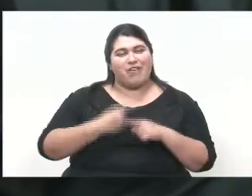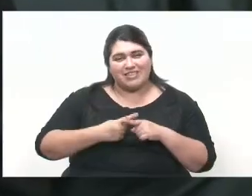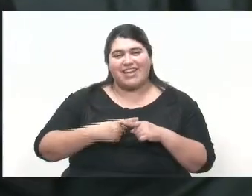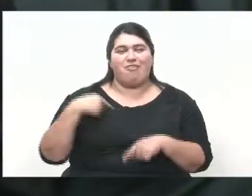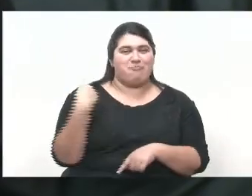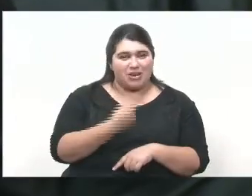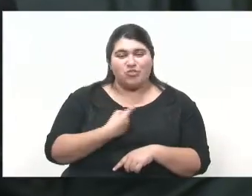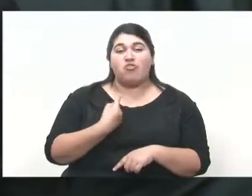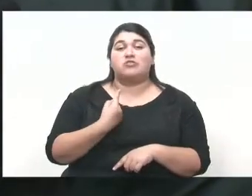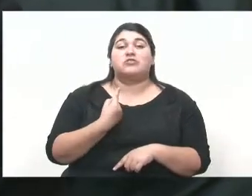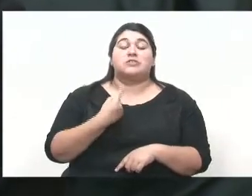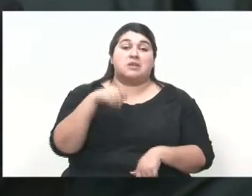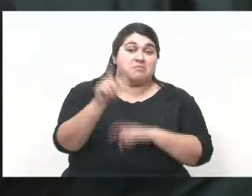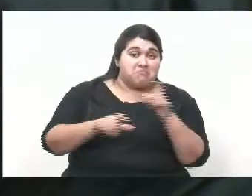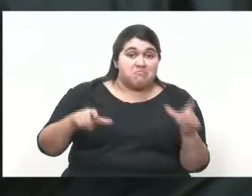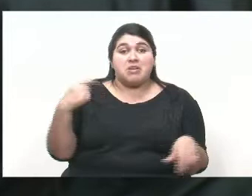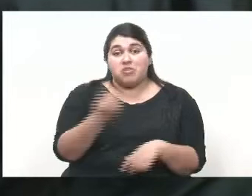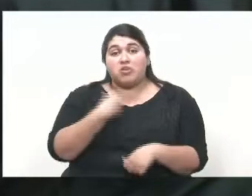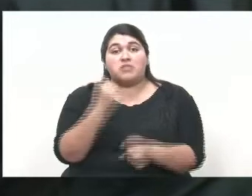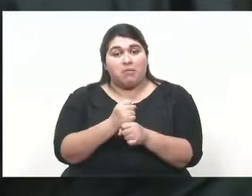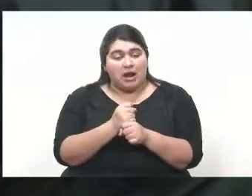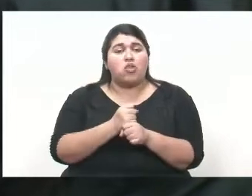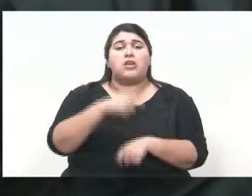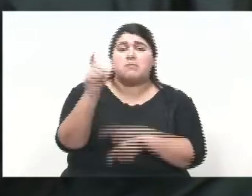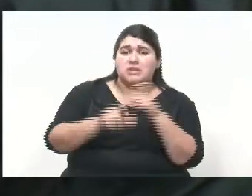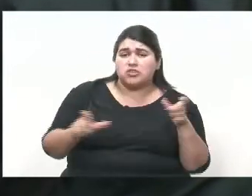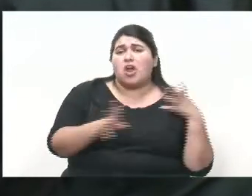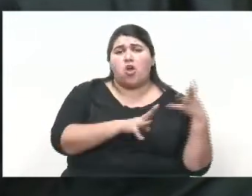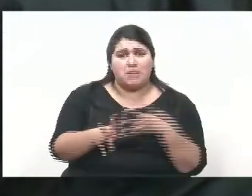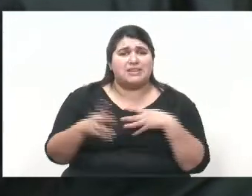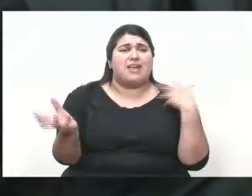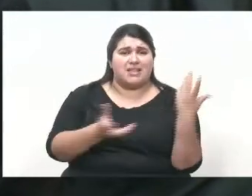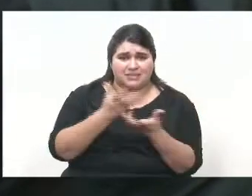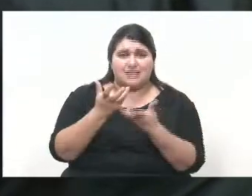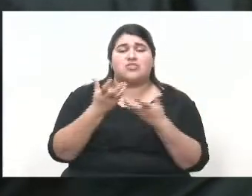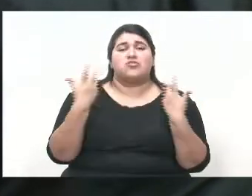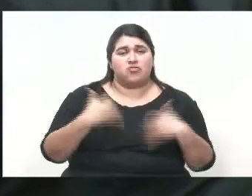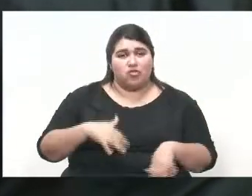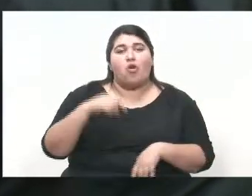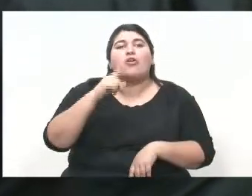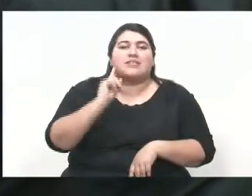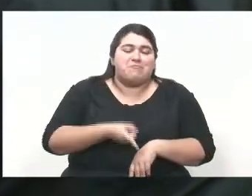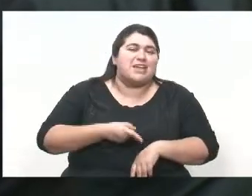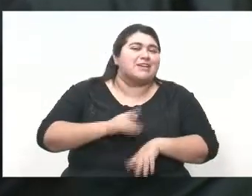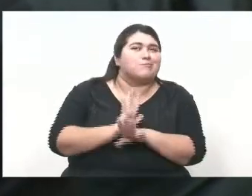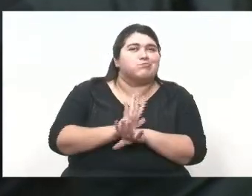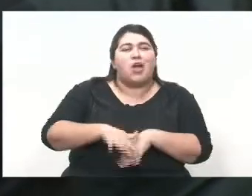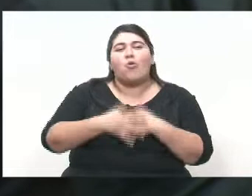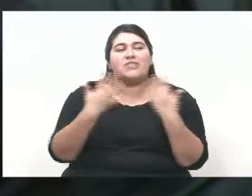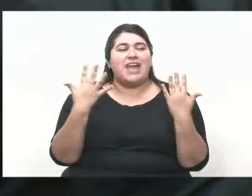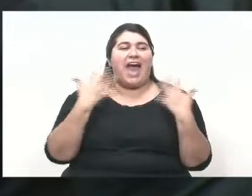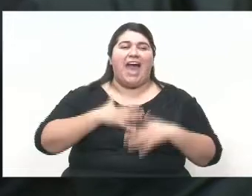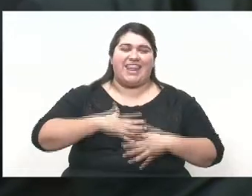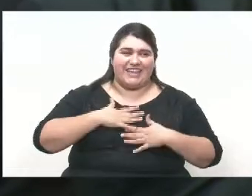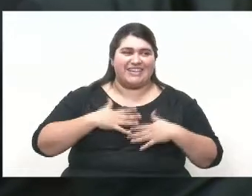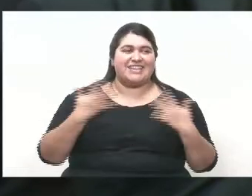los trabajadores combatientes de incendios forestales y por supuesto un día de alegría para nosotros porque